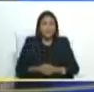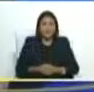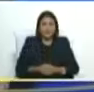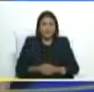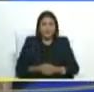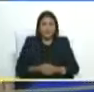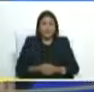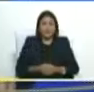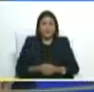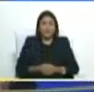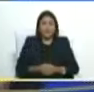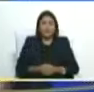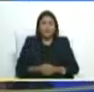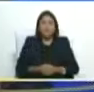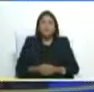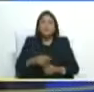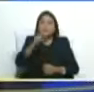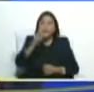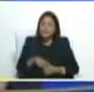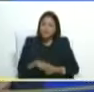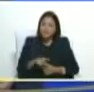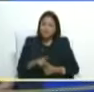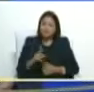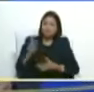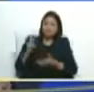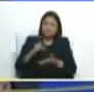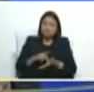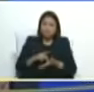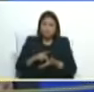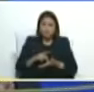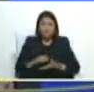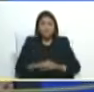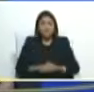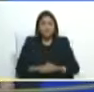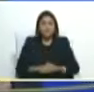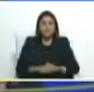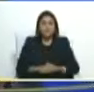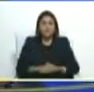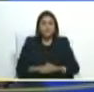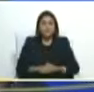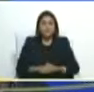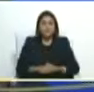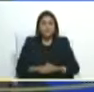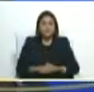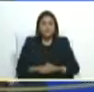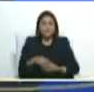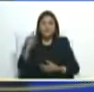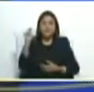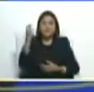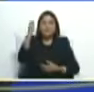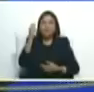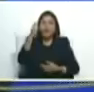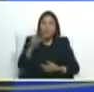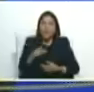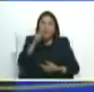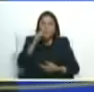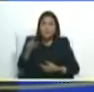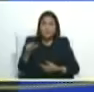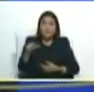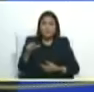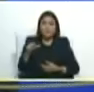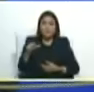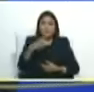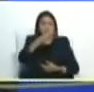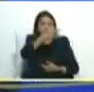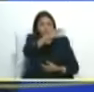están presentes el Diputado Capitán